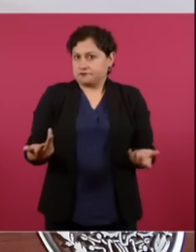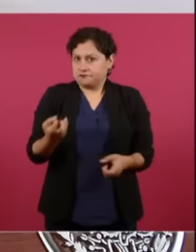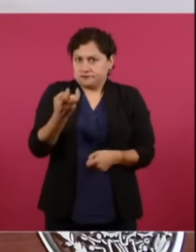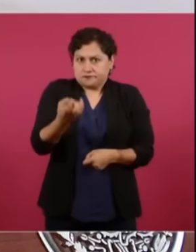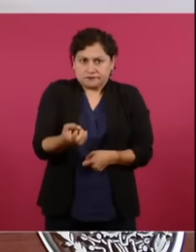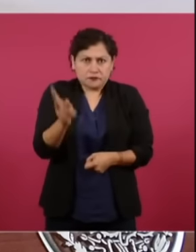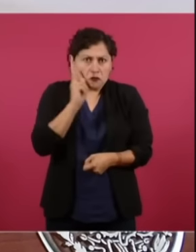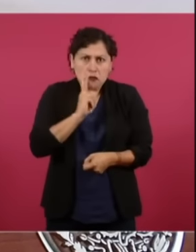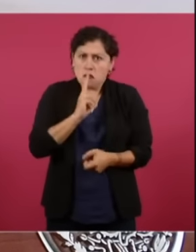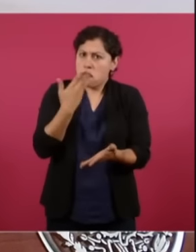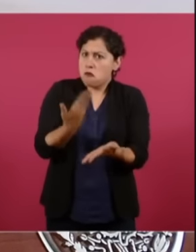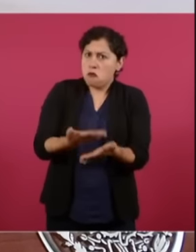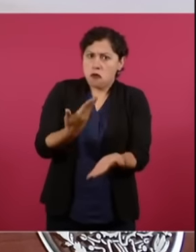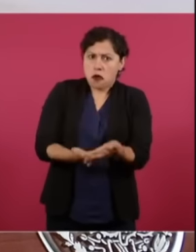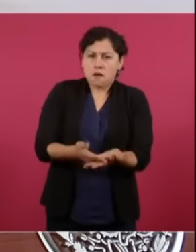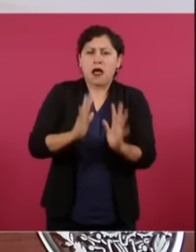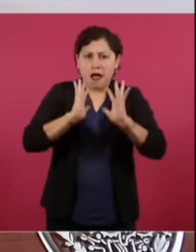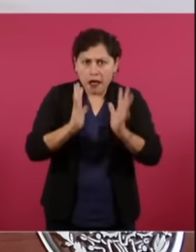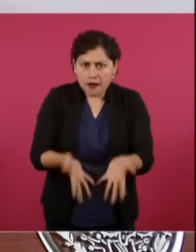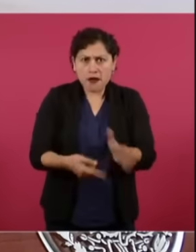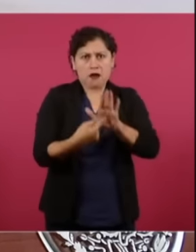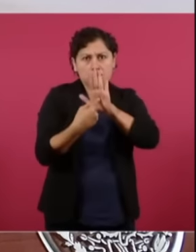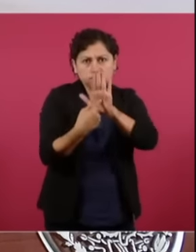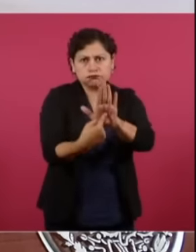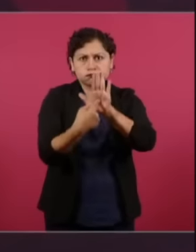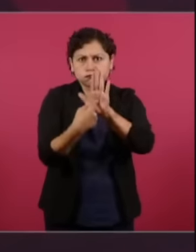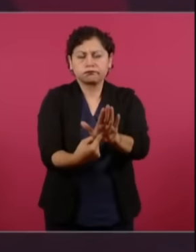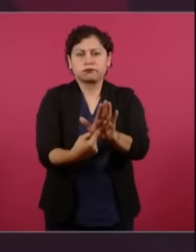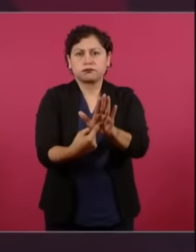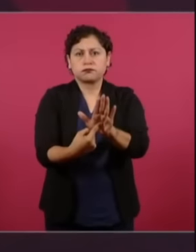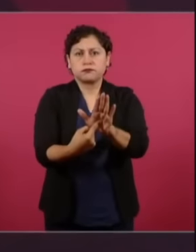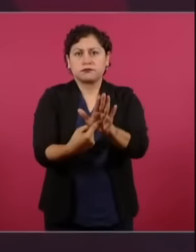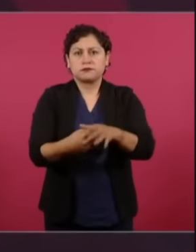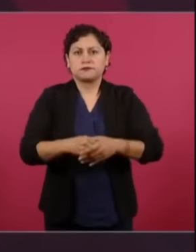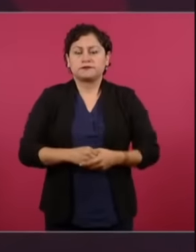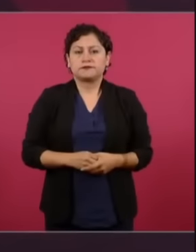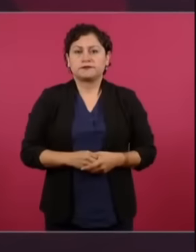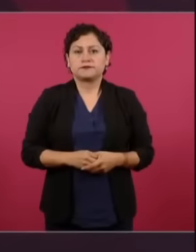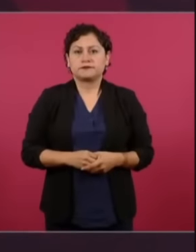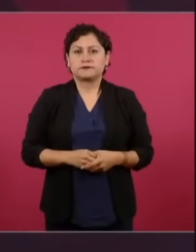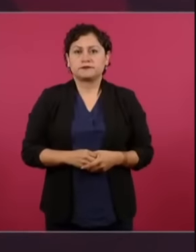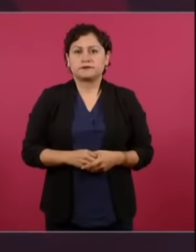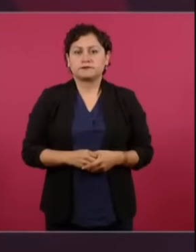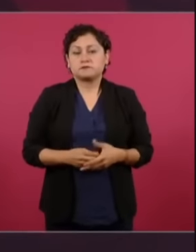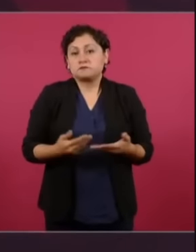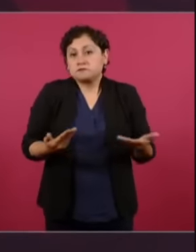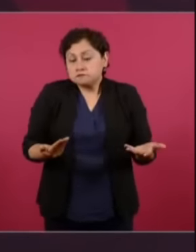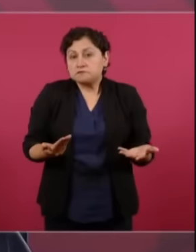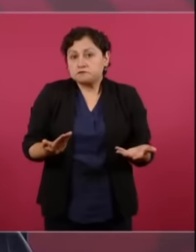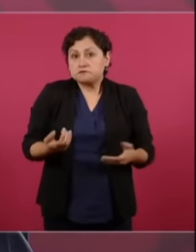de que dejan en libertad